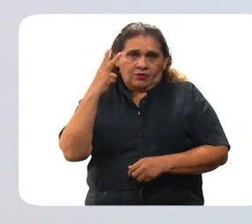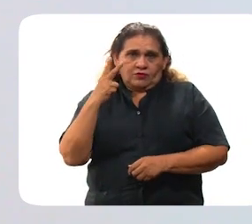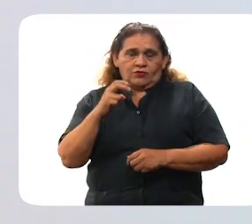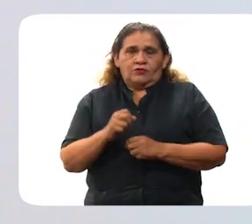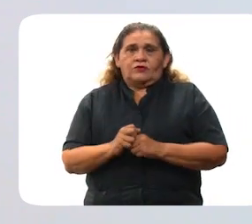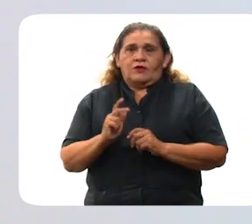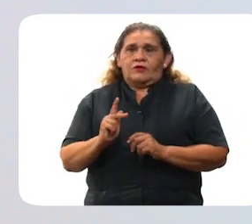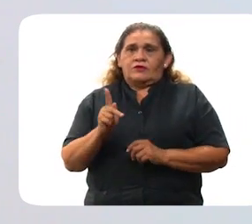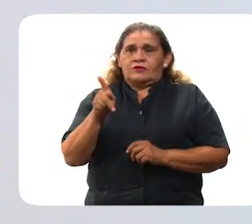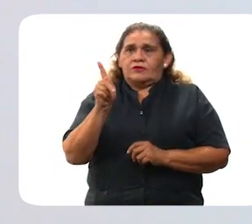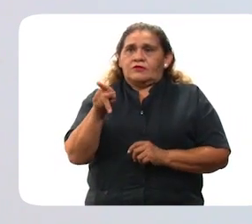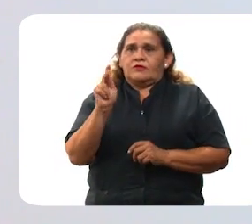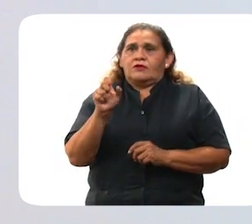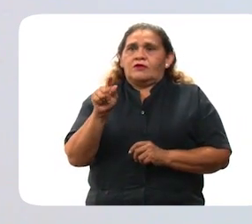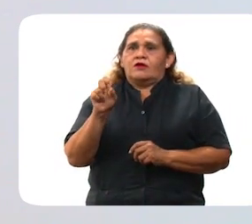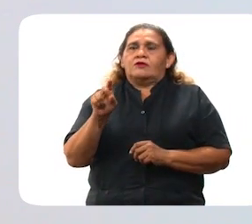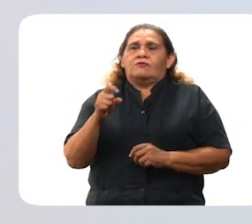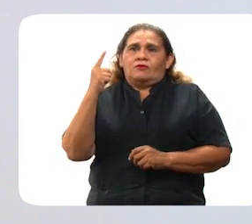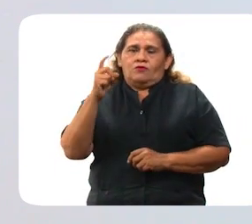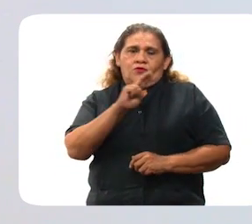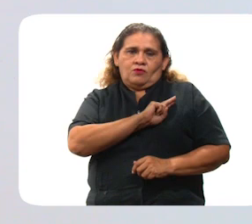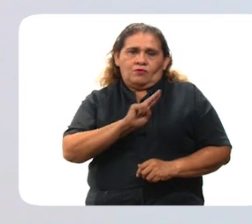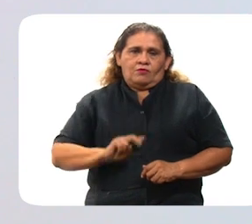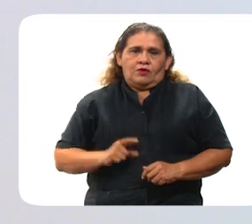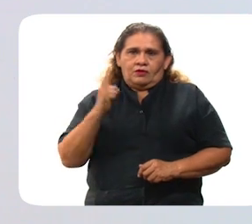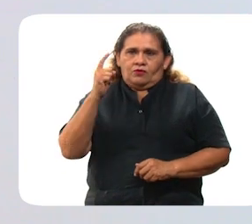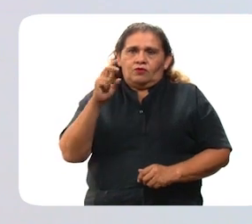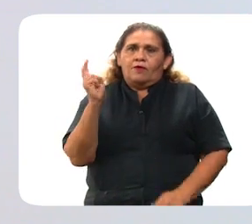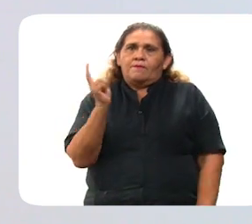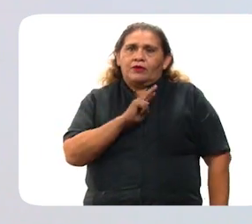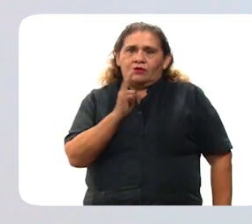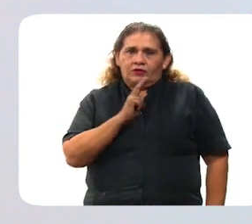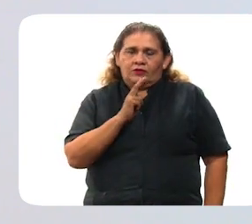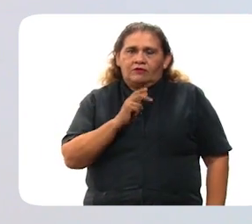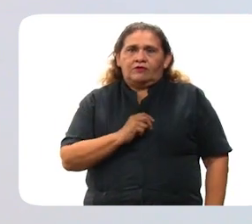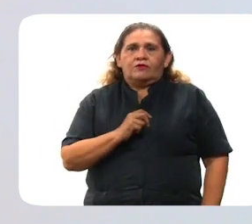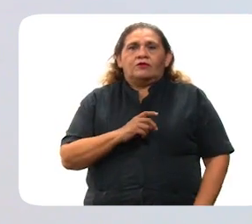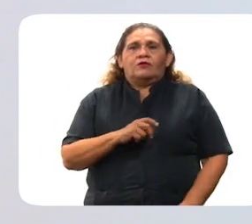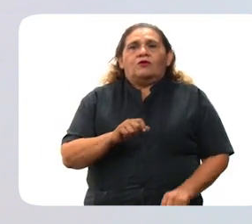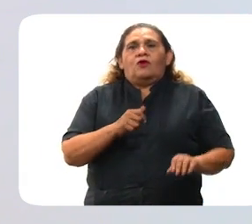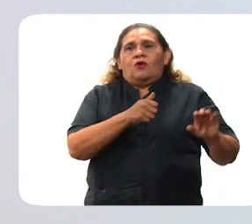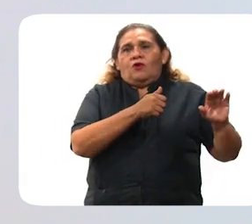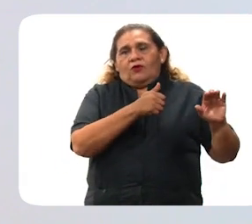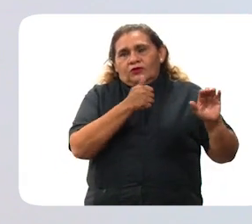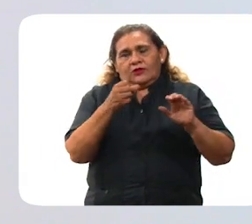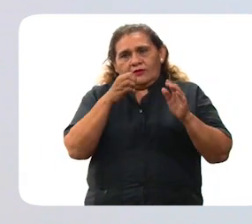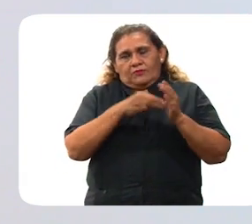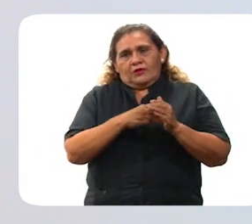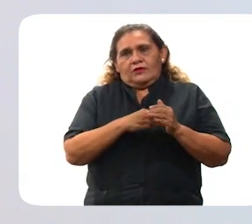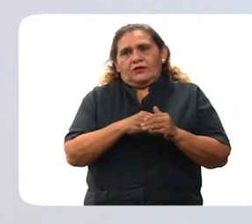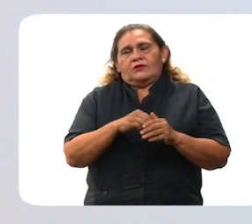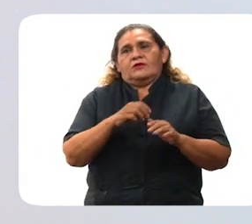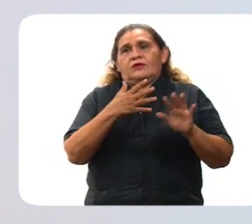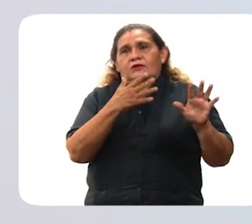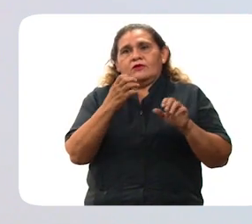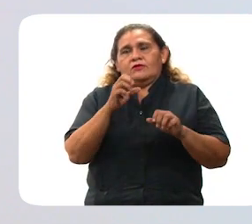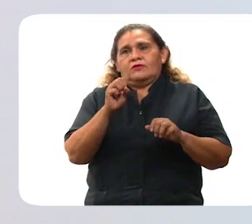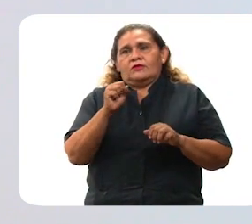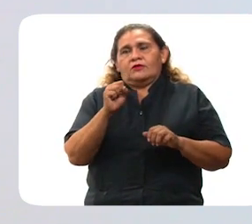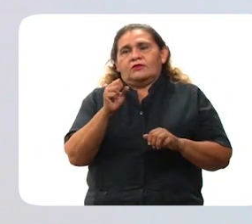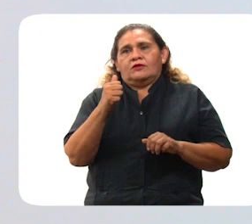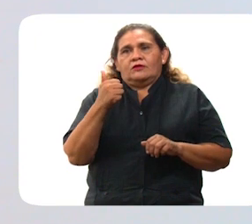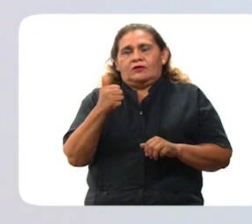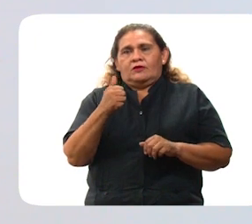2 en Canacín, 1 en Numán y 1 en Valladolid. En total son 6,566 las personas